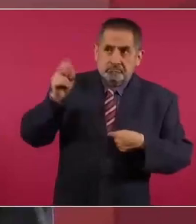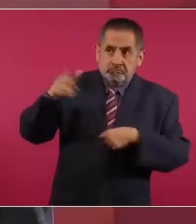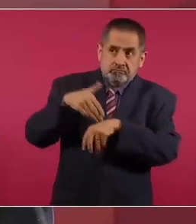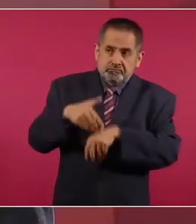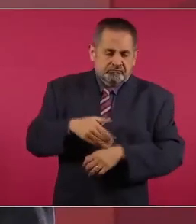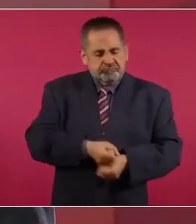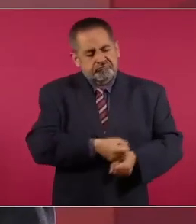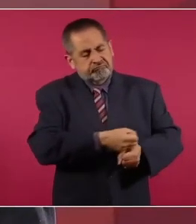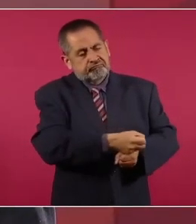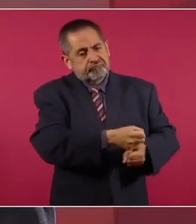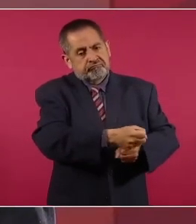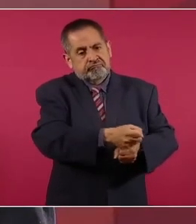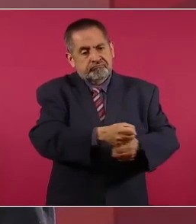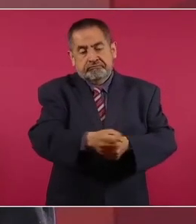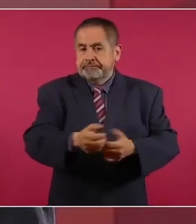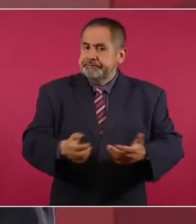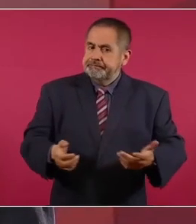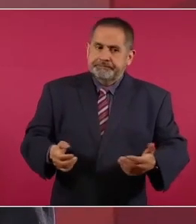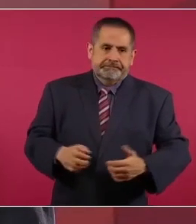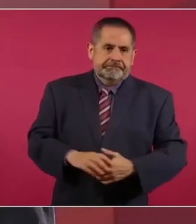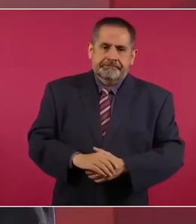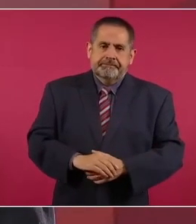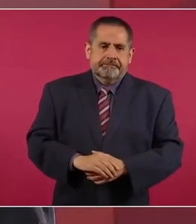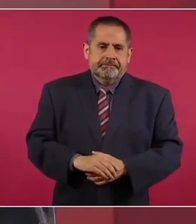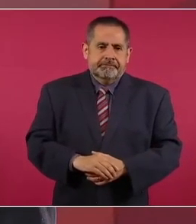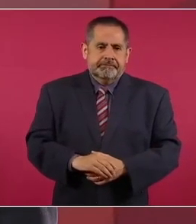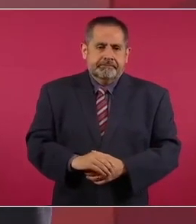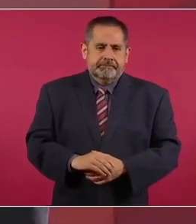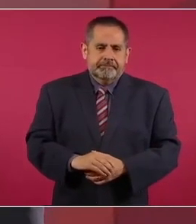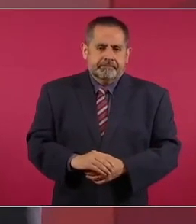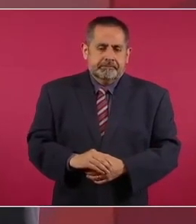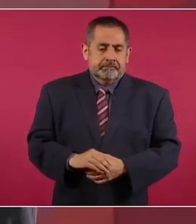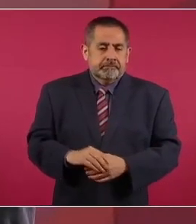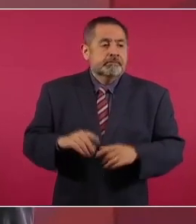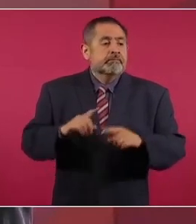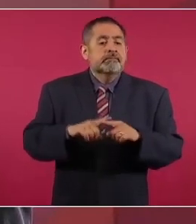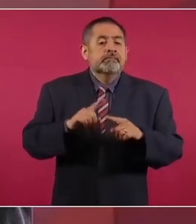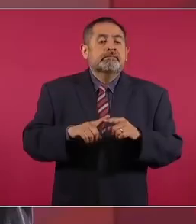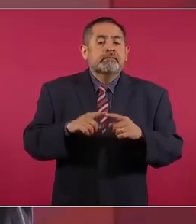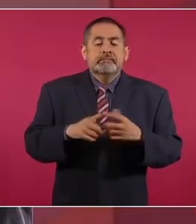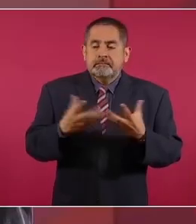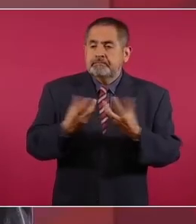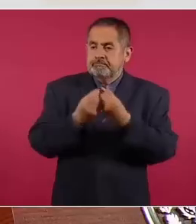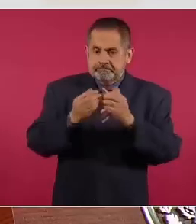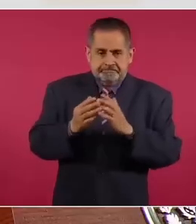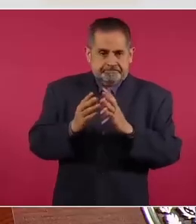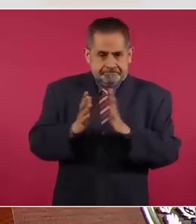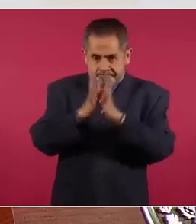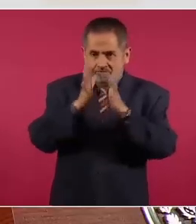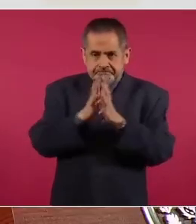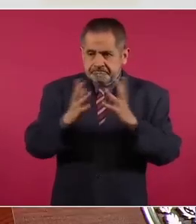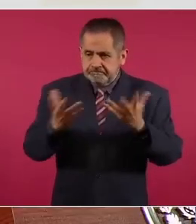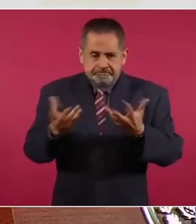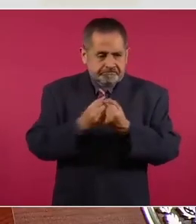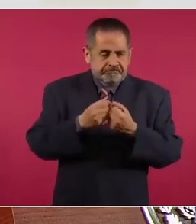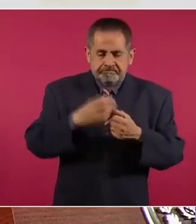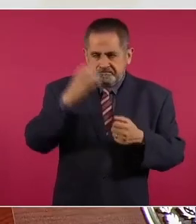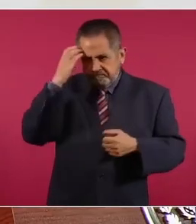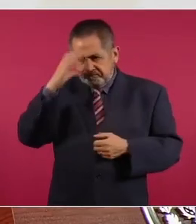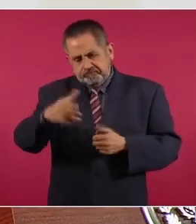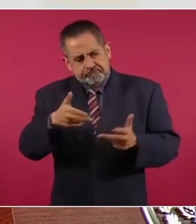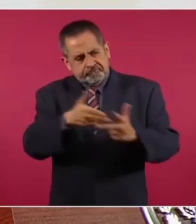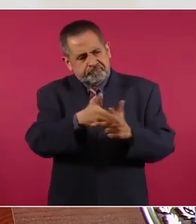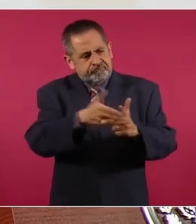quienes participaron en el crimen.